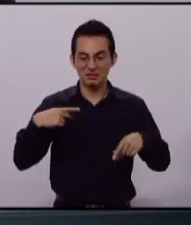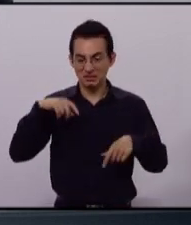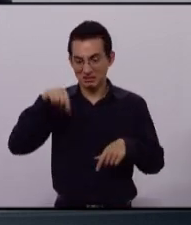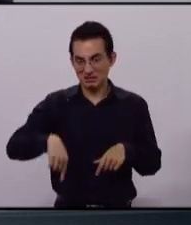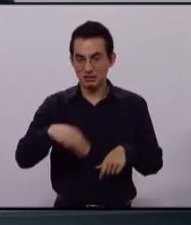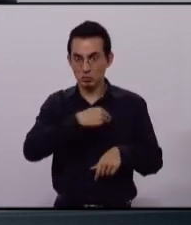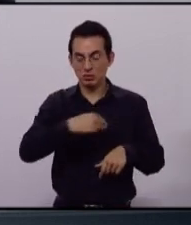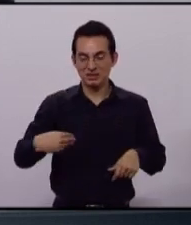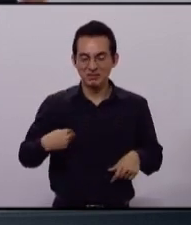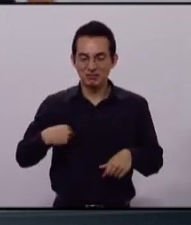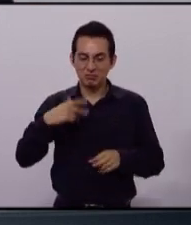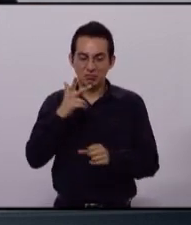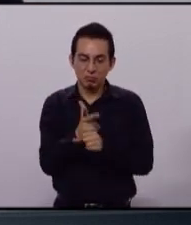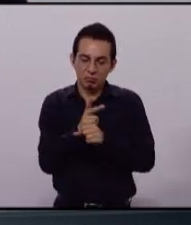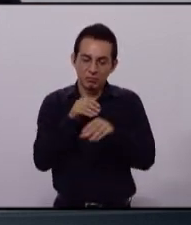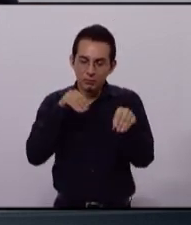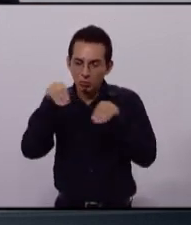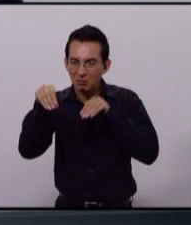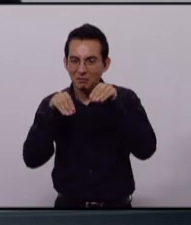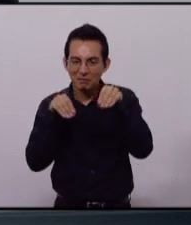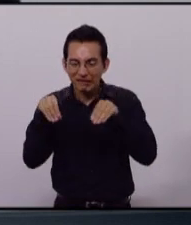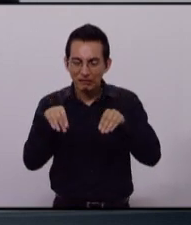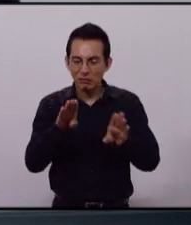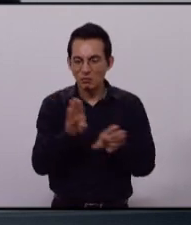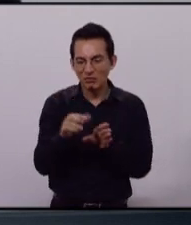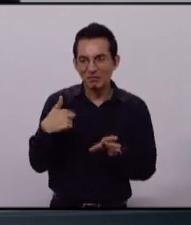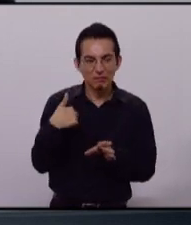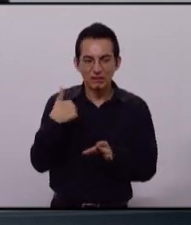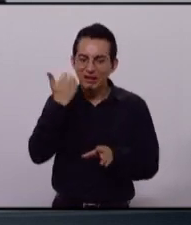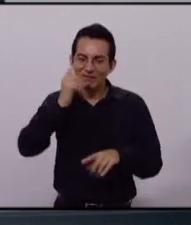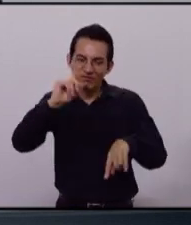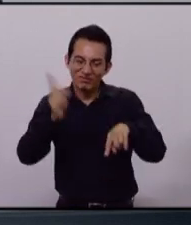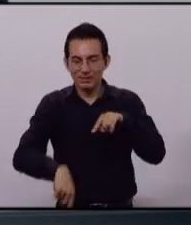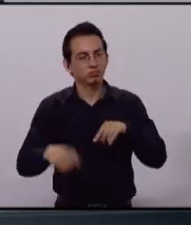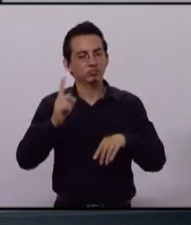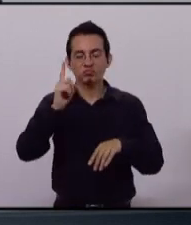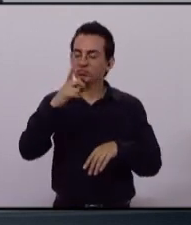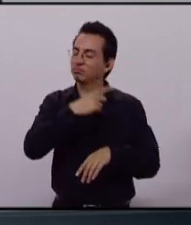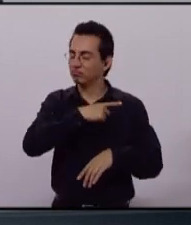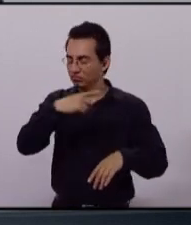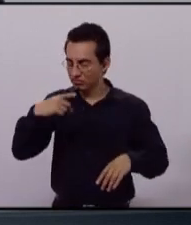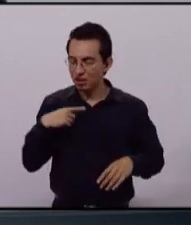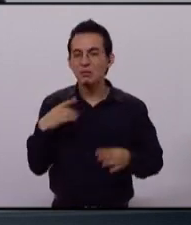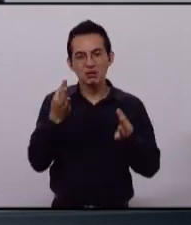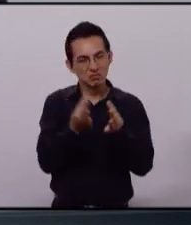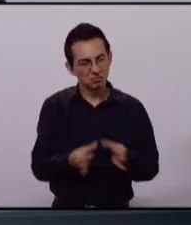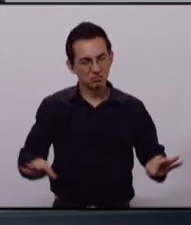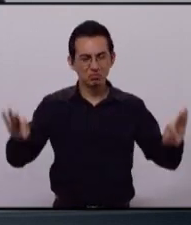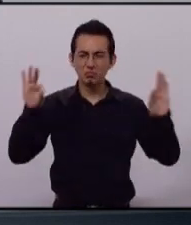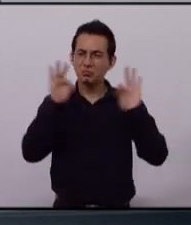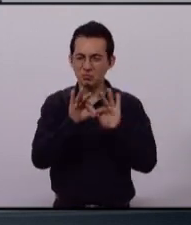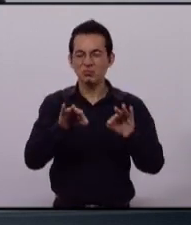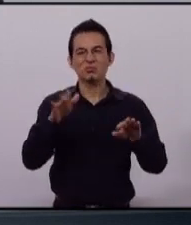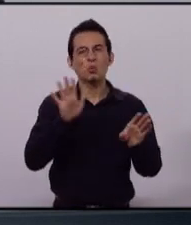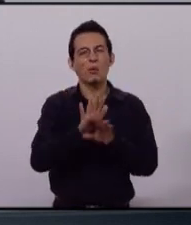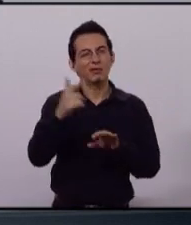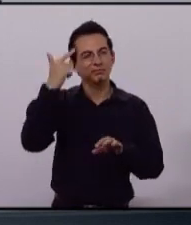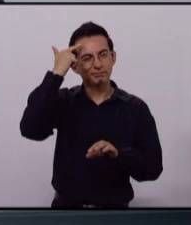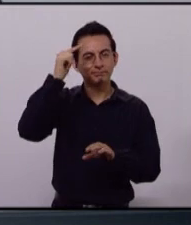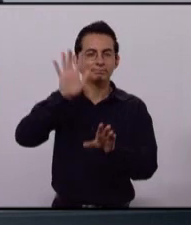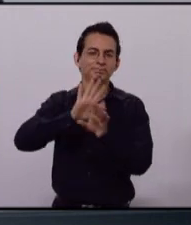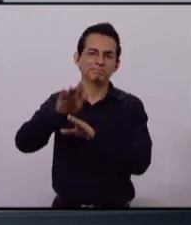mismo municipio, debido a que sería juez y parte. En efecto, si no vamos buscando un tercero